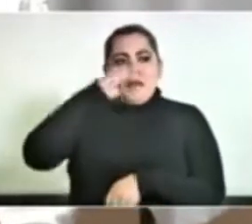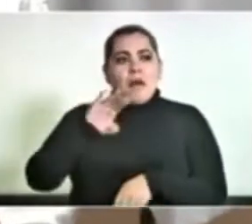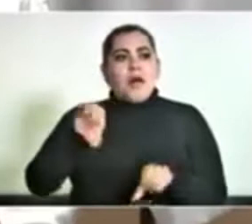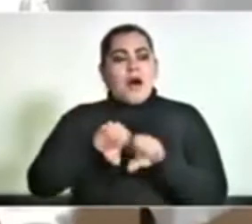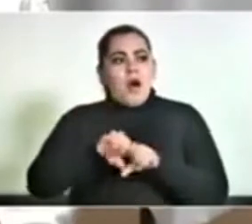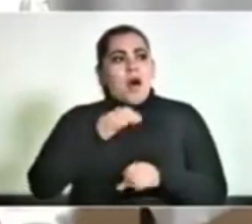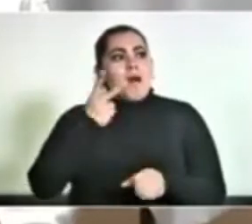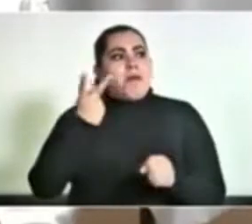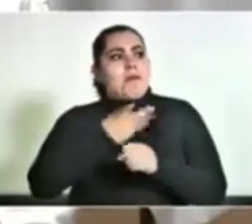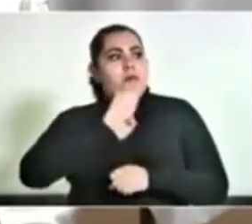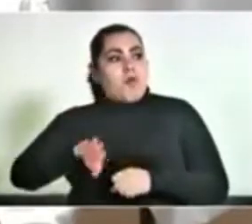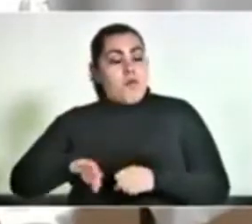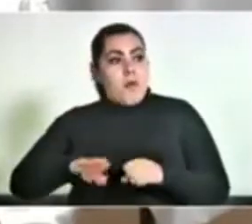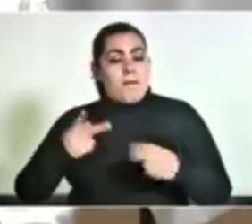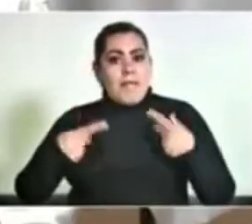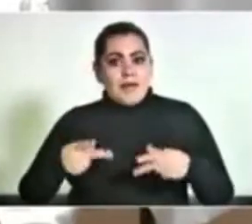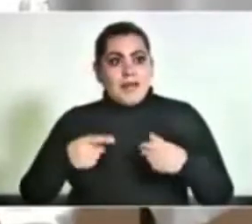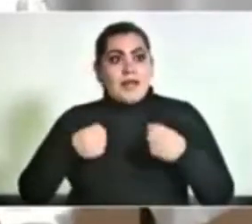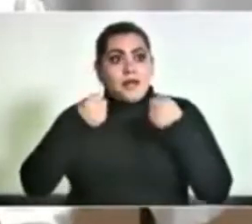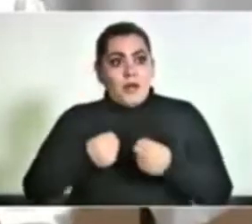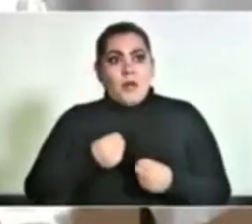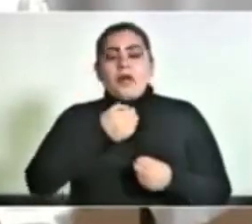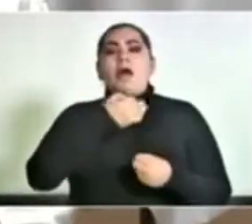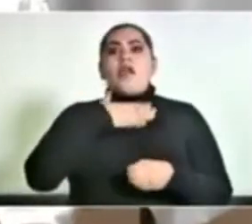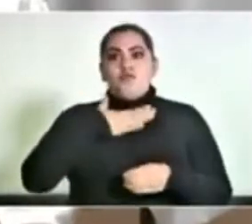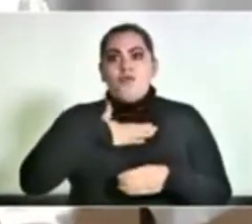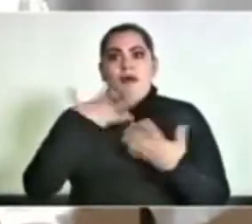de parte del Seguro Social.